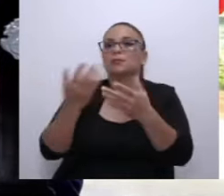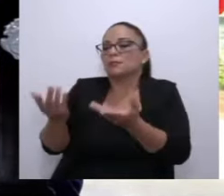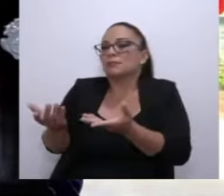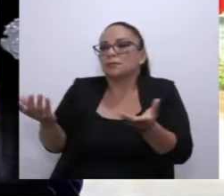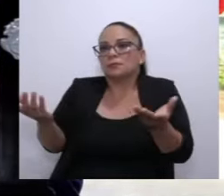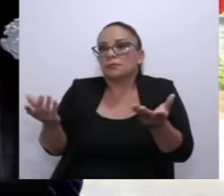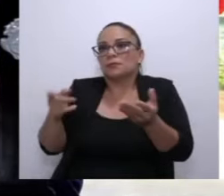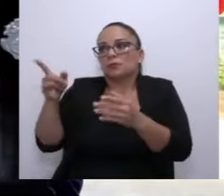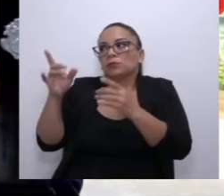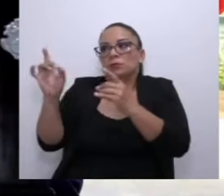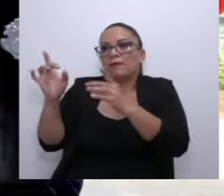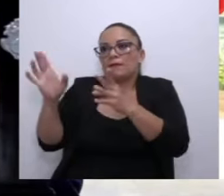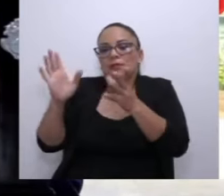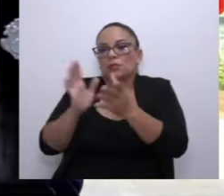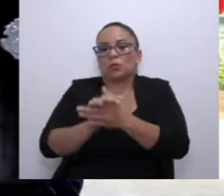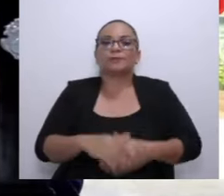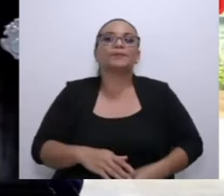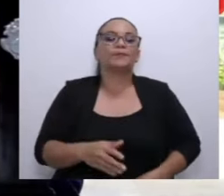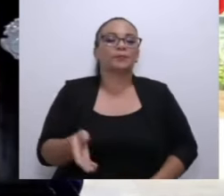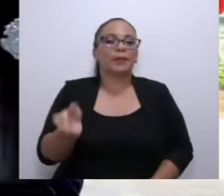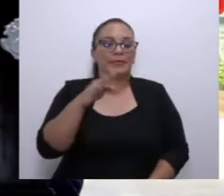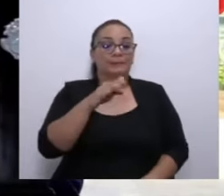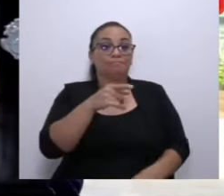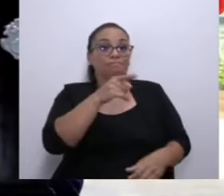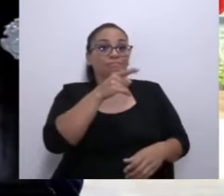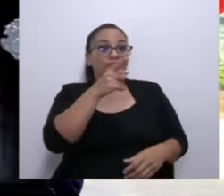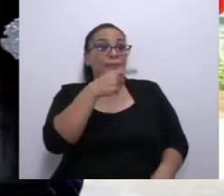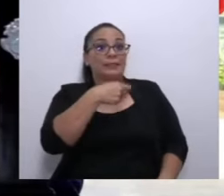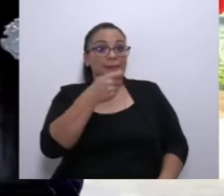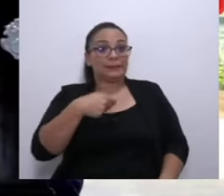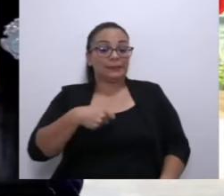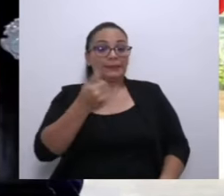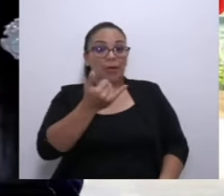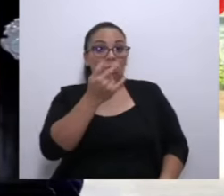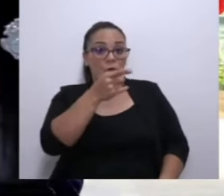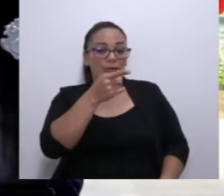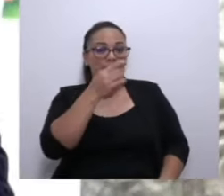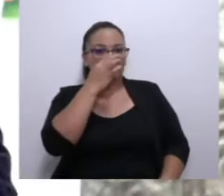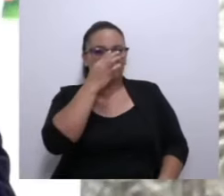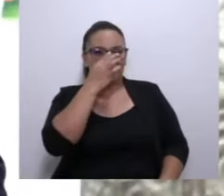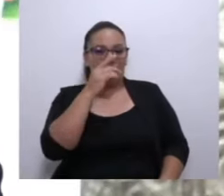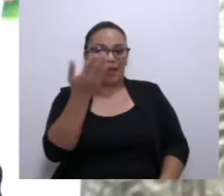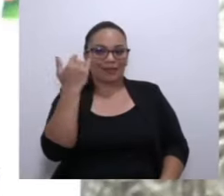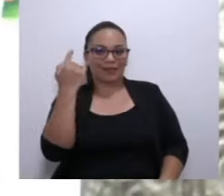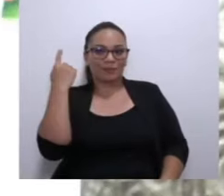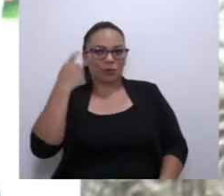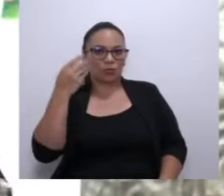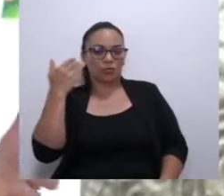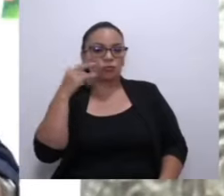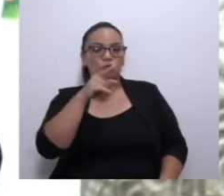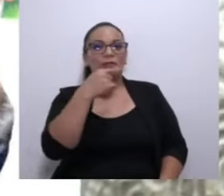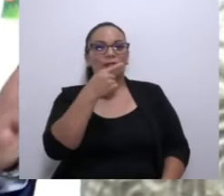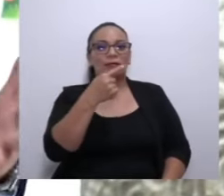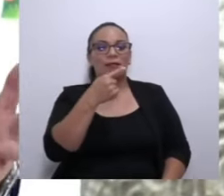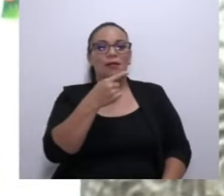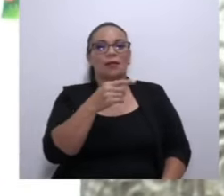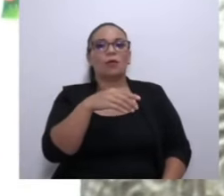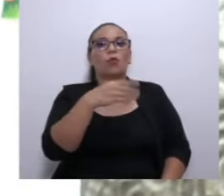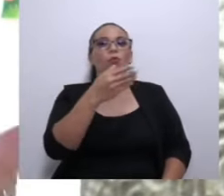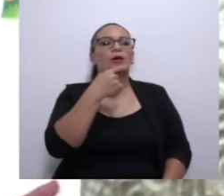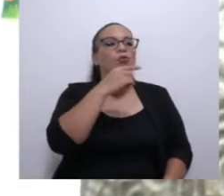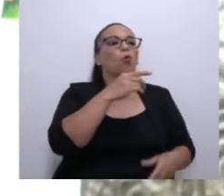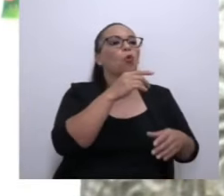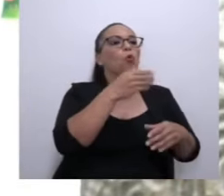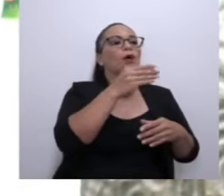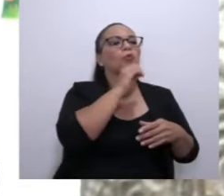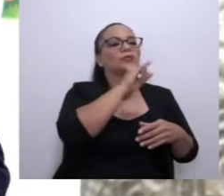una aberración. Presidente, ahora que usted en la pregunta anterior decía que cuando no es Juana es Chana o